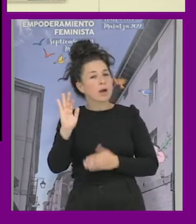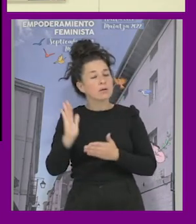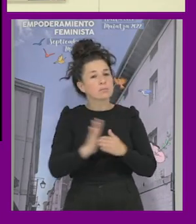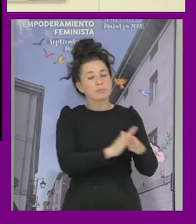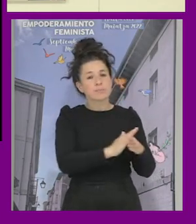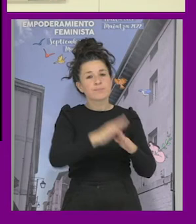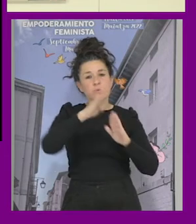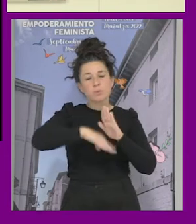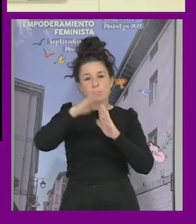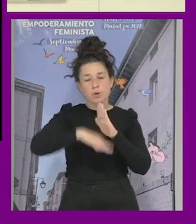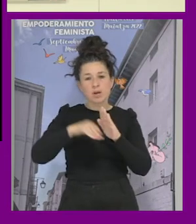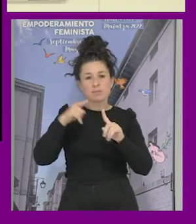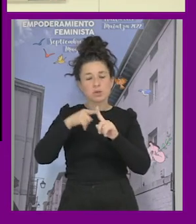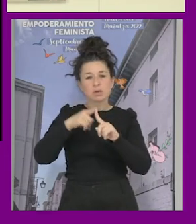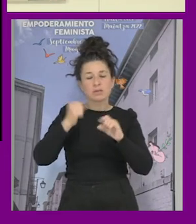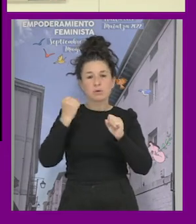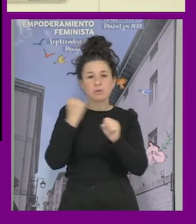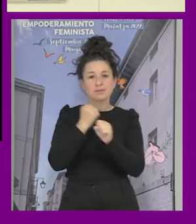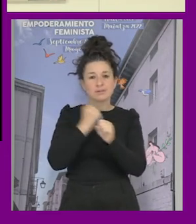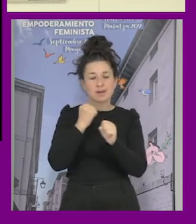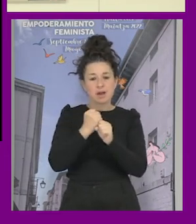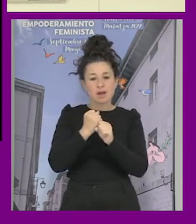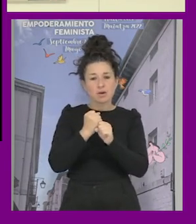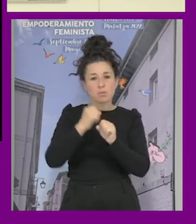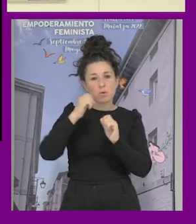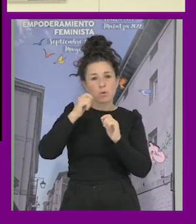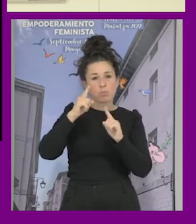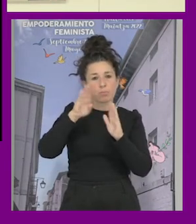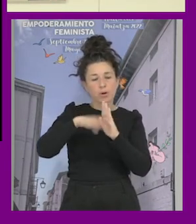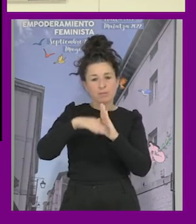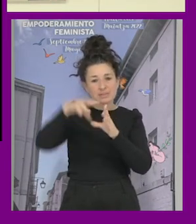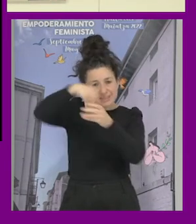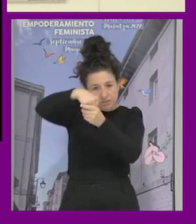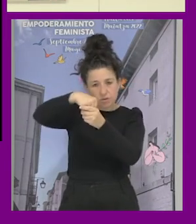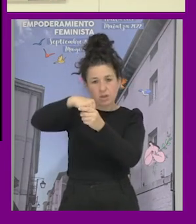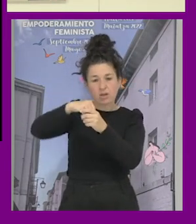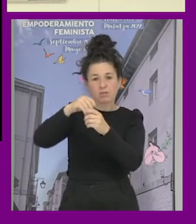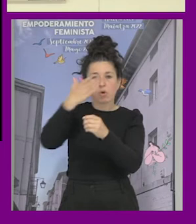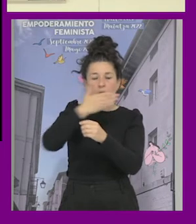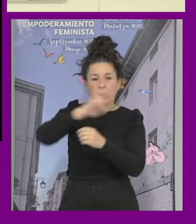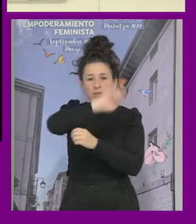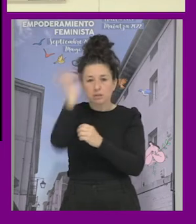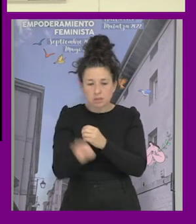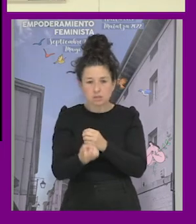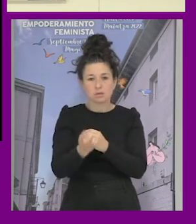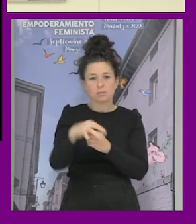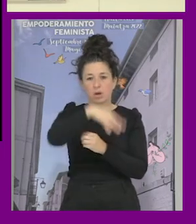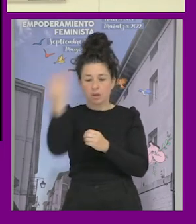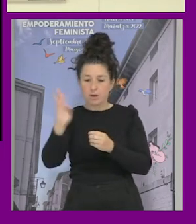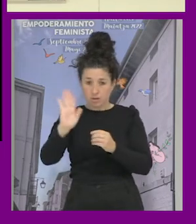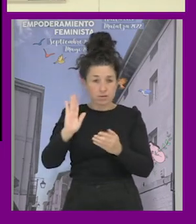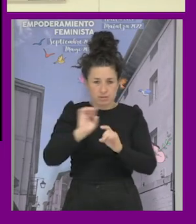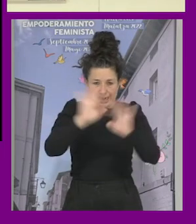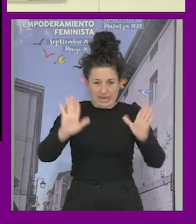trabajar los temas el gtb en centros educativos obviamente todo por separado como si no tuvieran a que ver